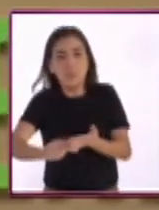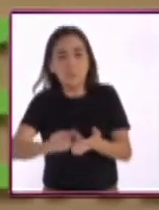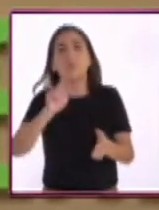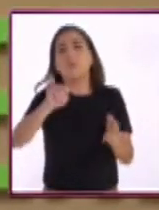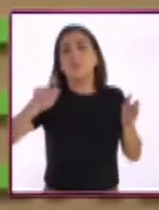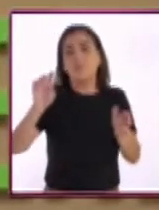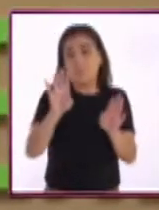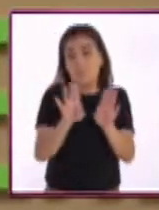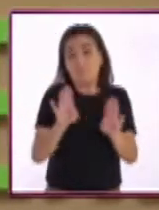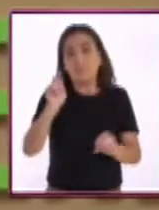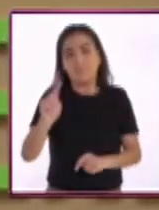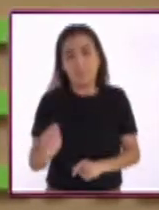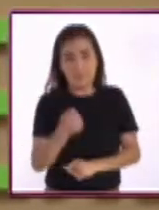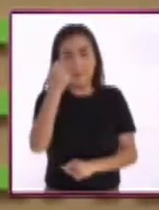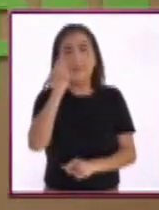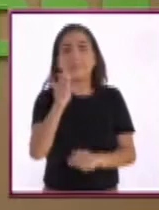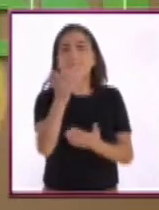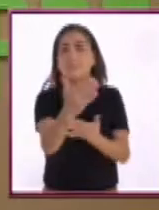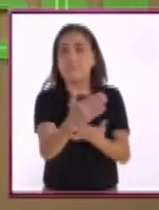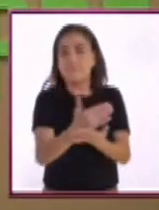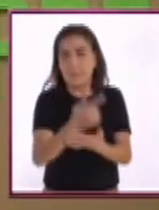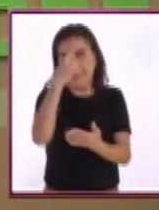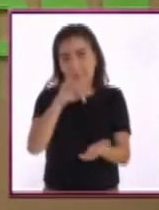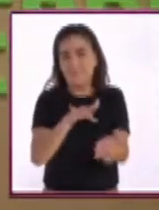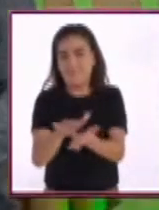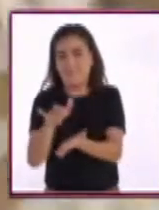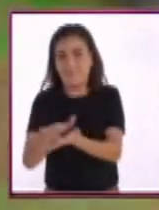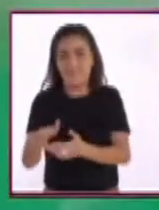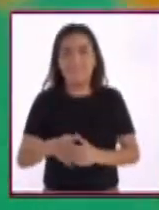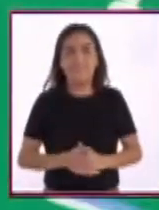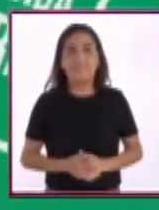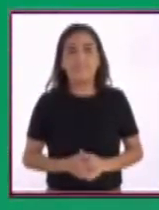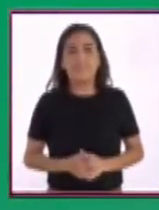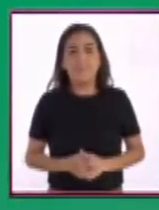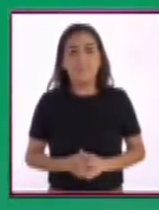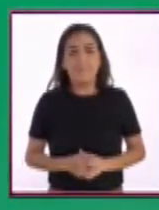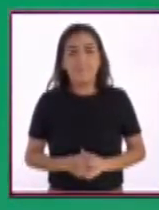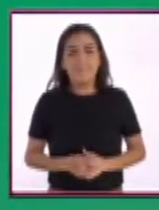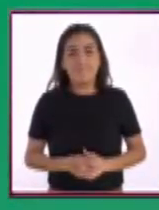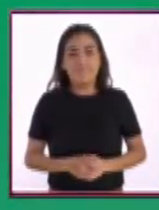técnicas artesanales con tecnologías de bajo impacto ambiental. Vamos a conocerlos.